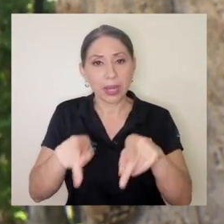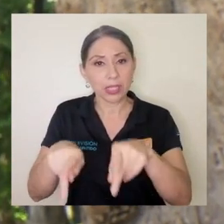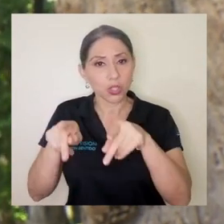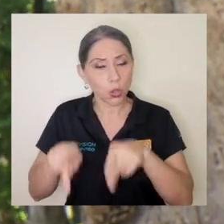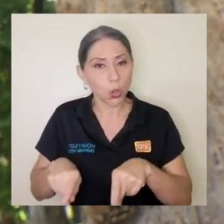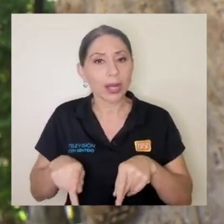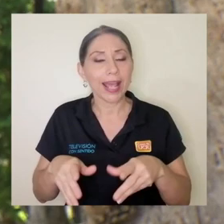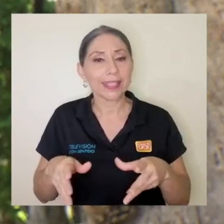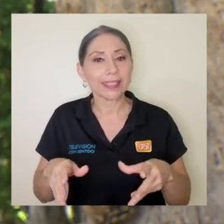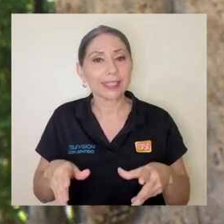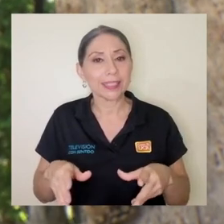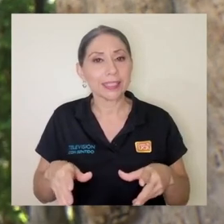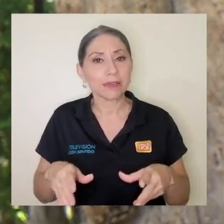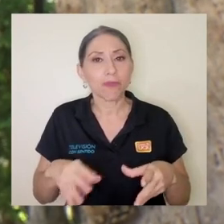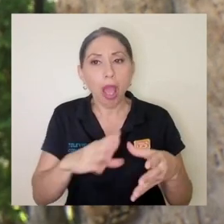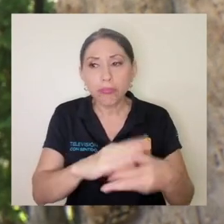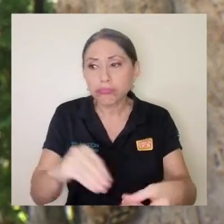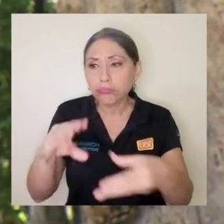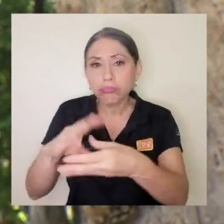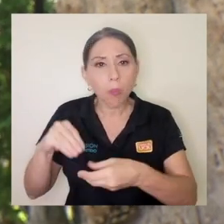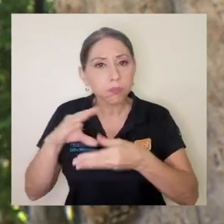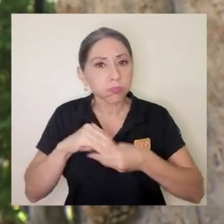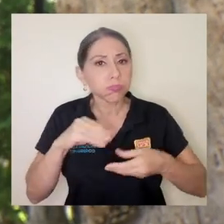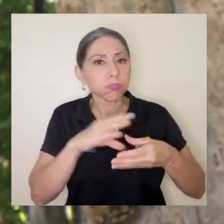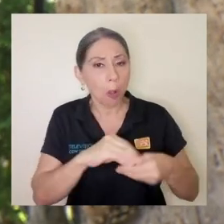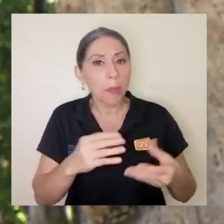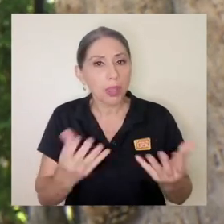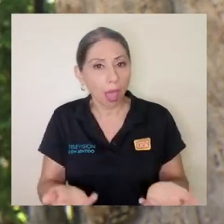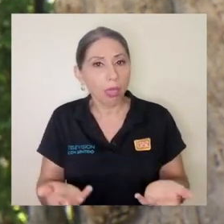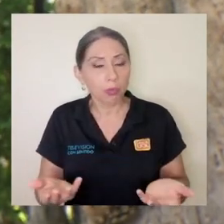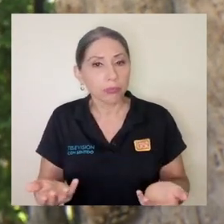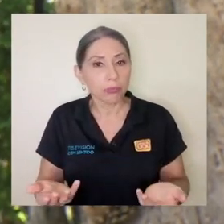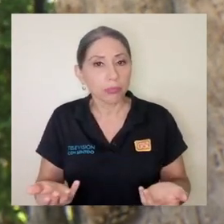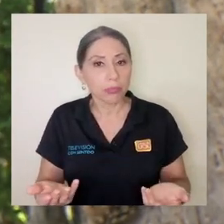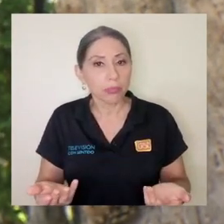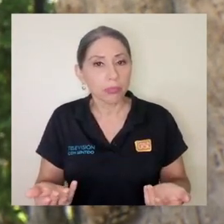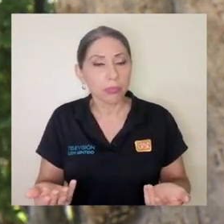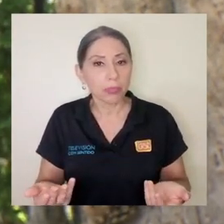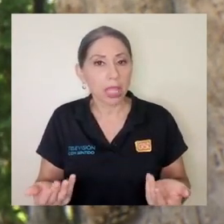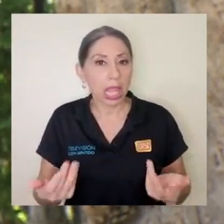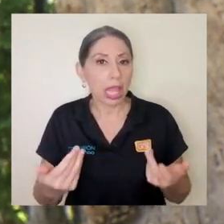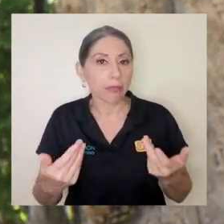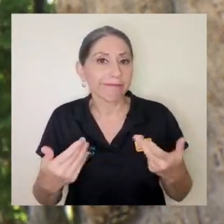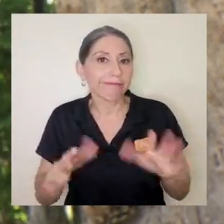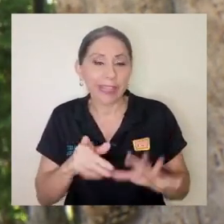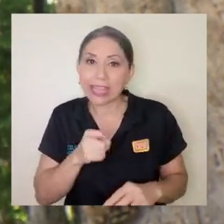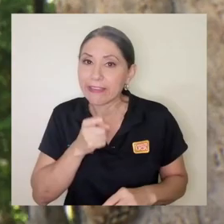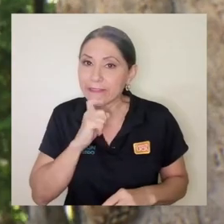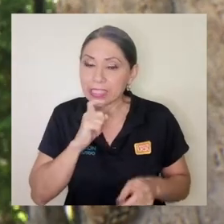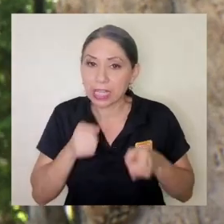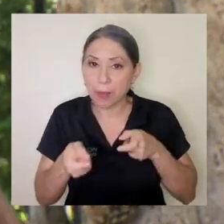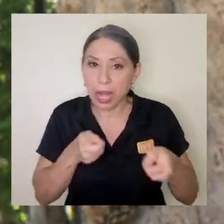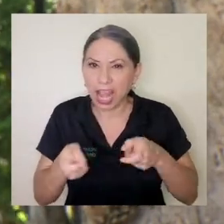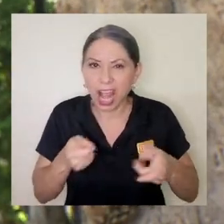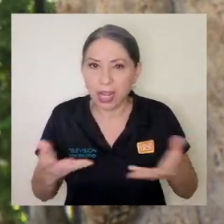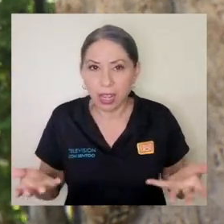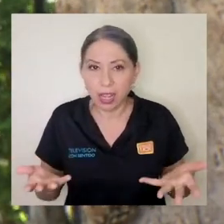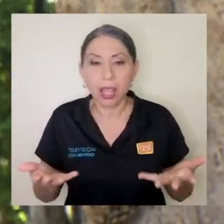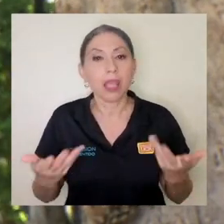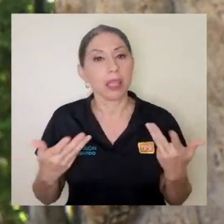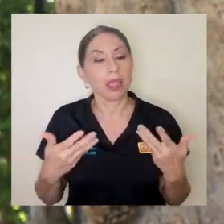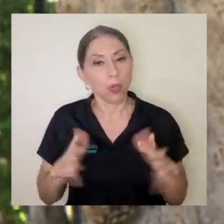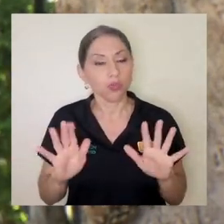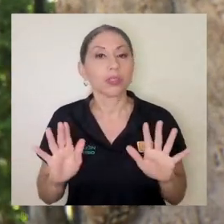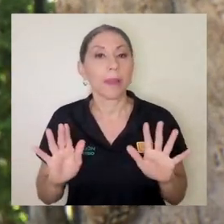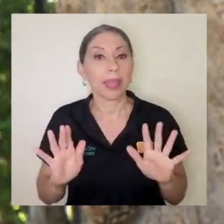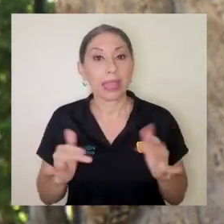han comentado que se ha vuelto pues de pronto difícil manejar es que justamente por la